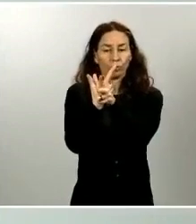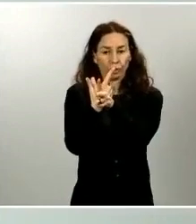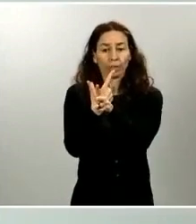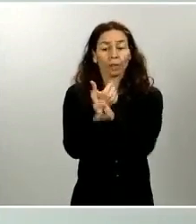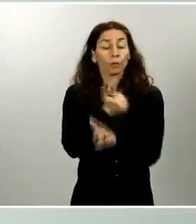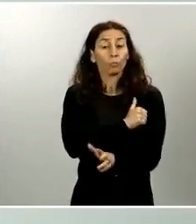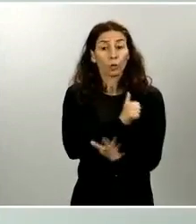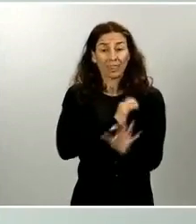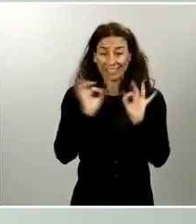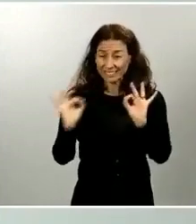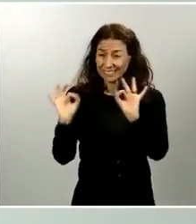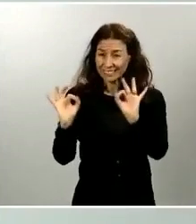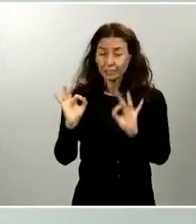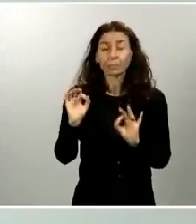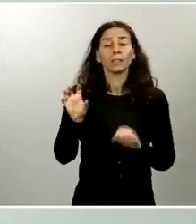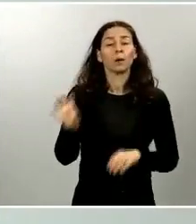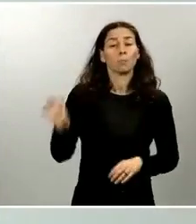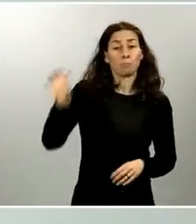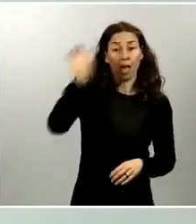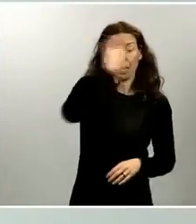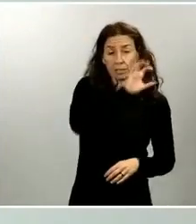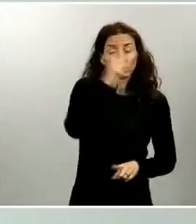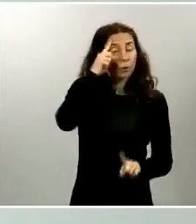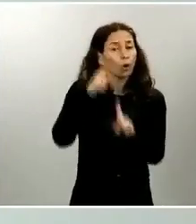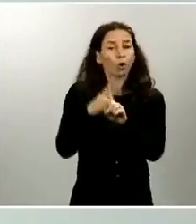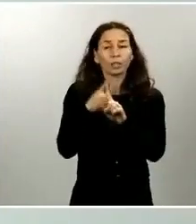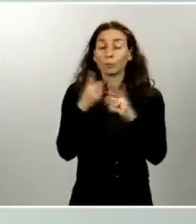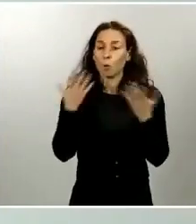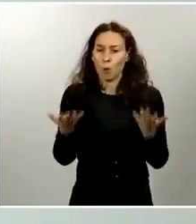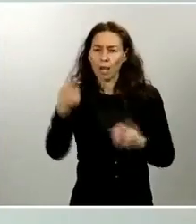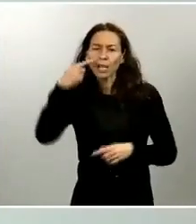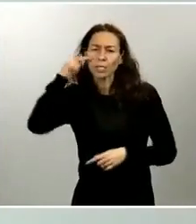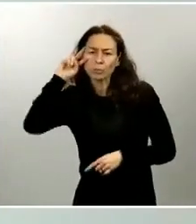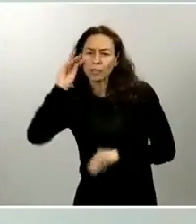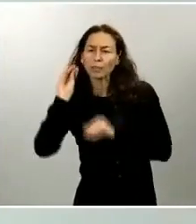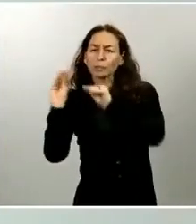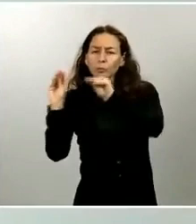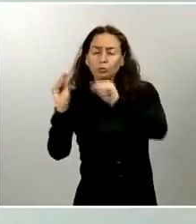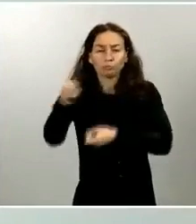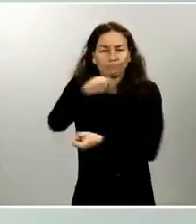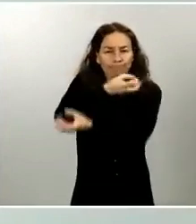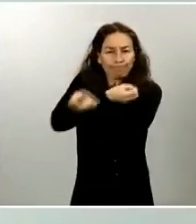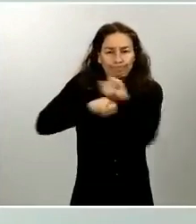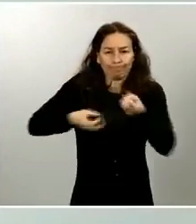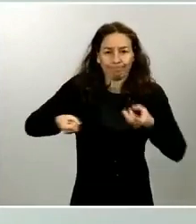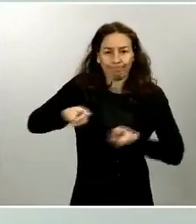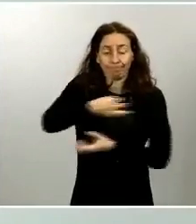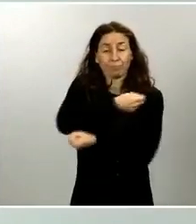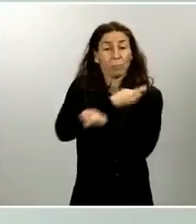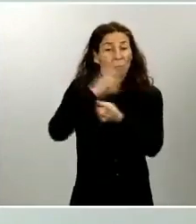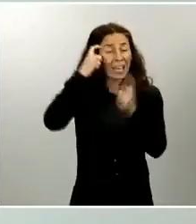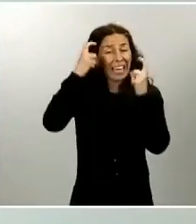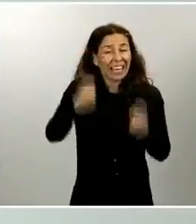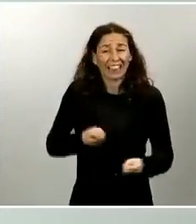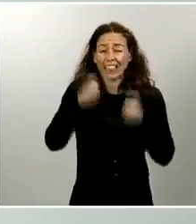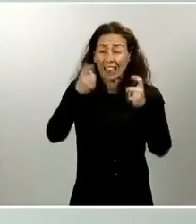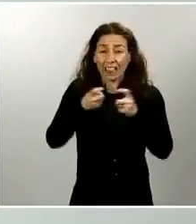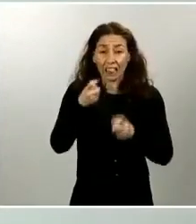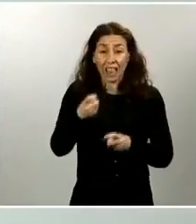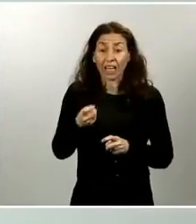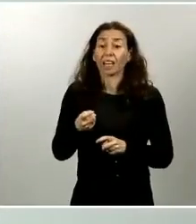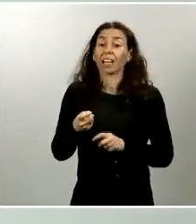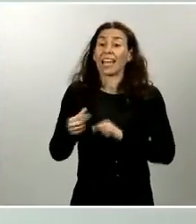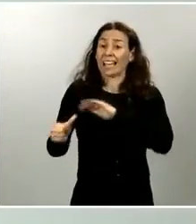de estos países, todo ello con el fin de compartir experiencias y conocimientos útiles para luchar contra esta amenaza.